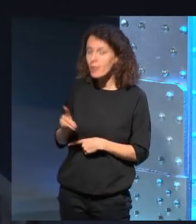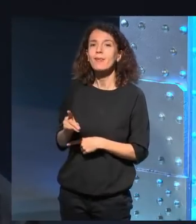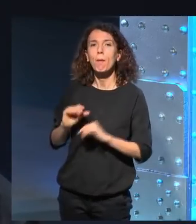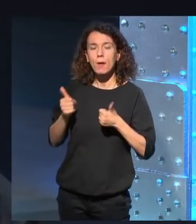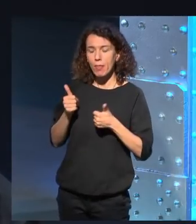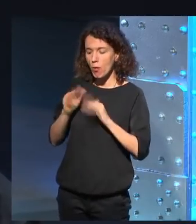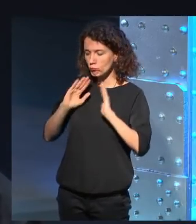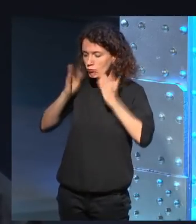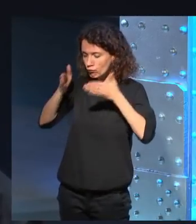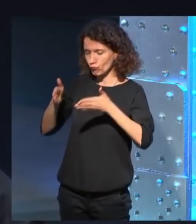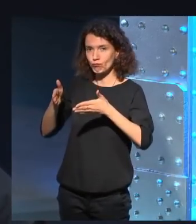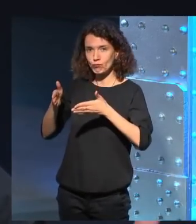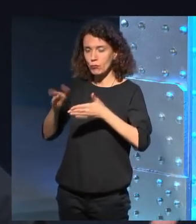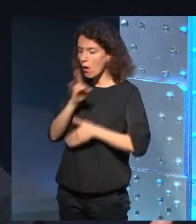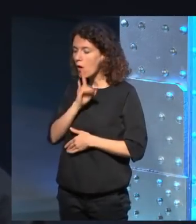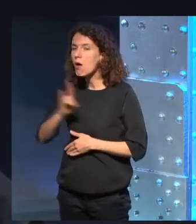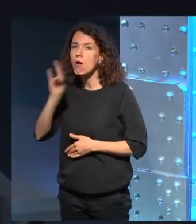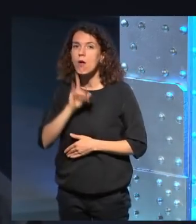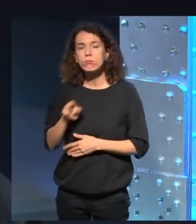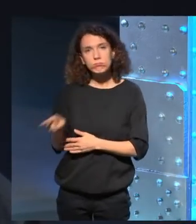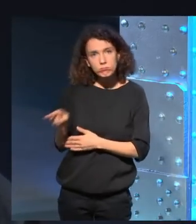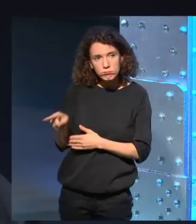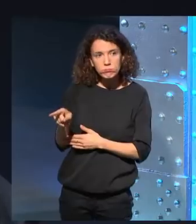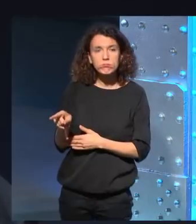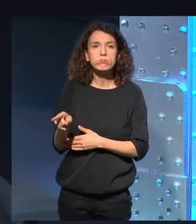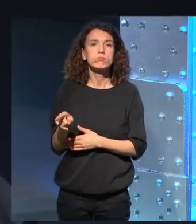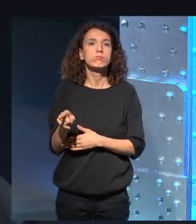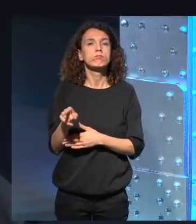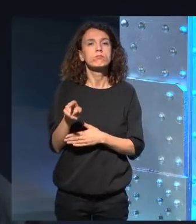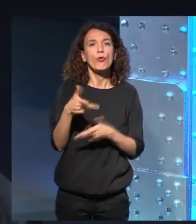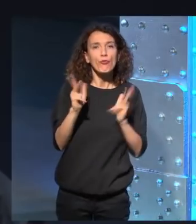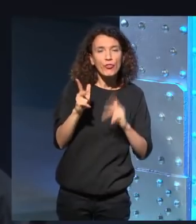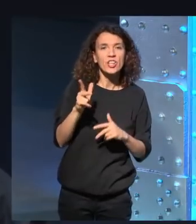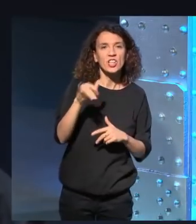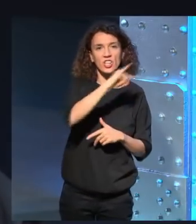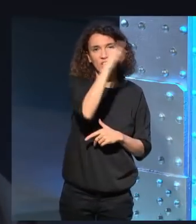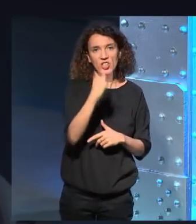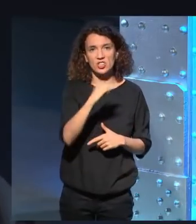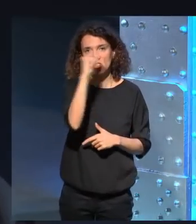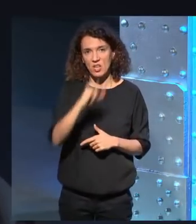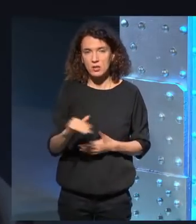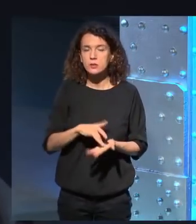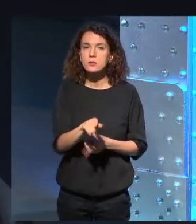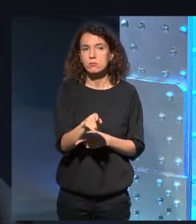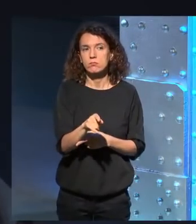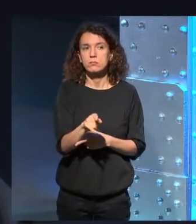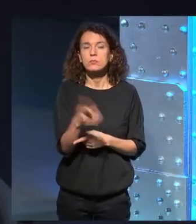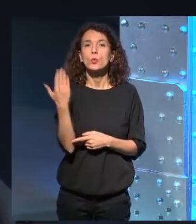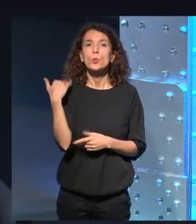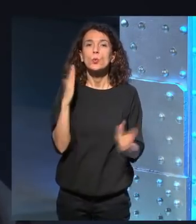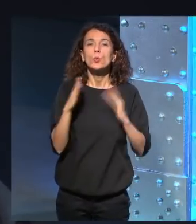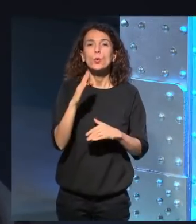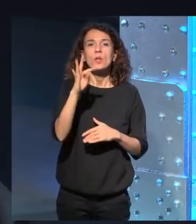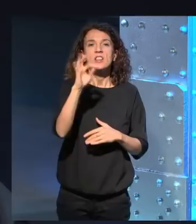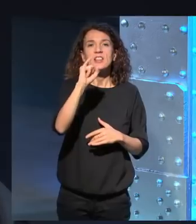es decir de esta música bueno free jazz básicamente Cecil Taylor que fue una